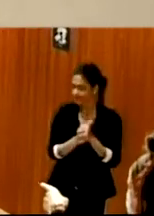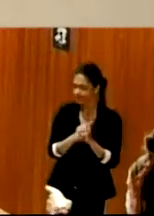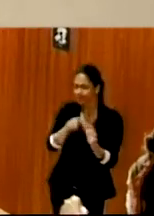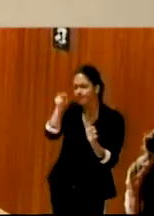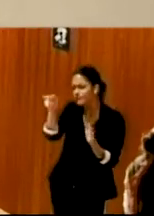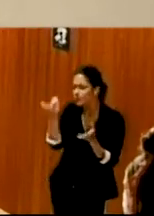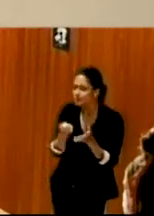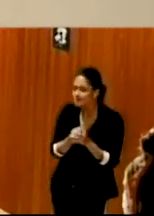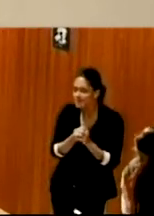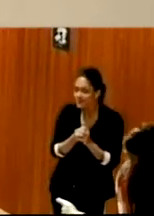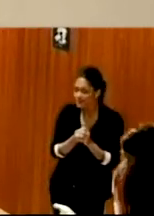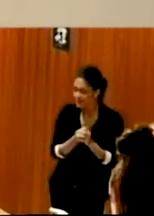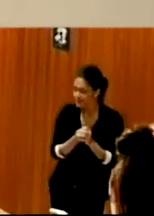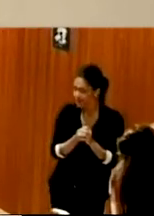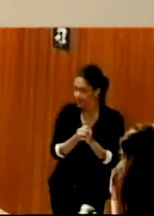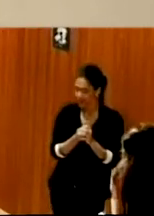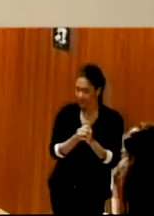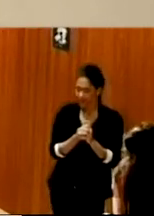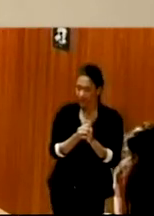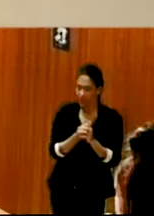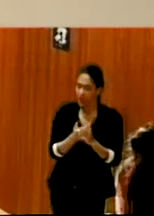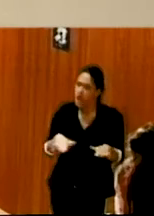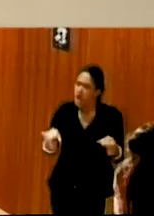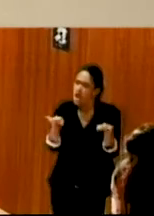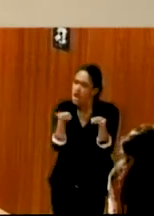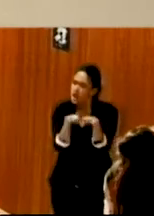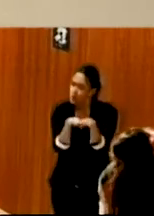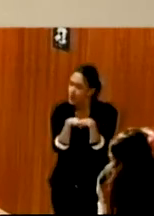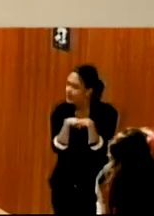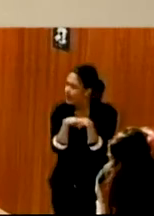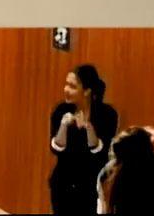Igualdad. Igualdad y hacer